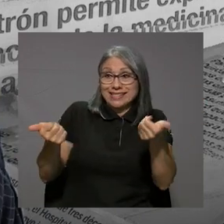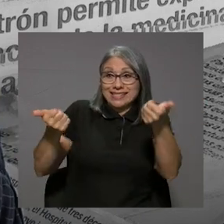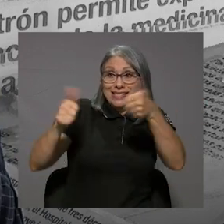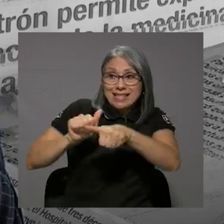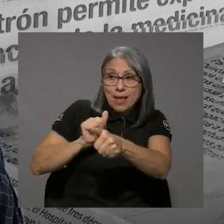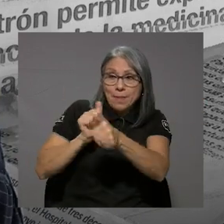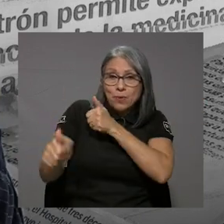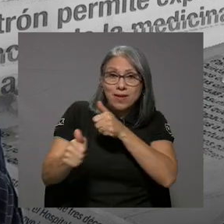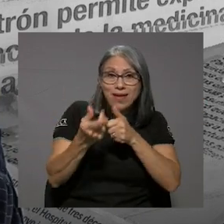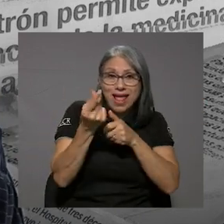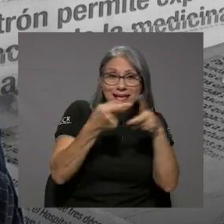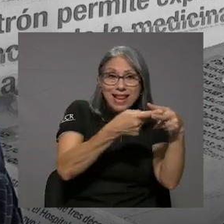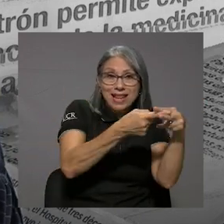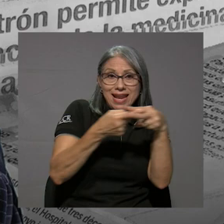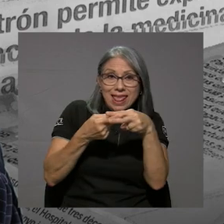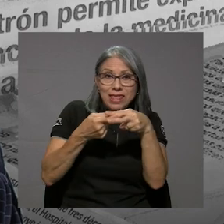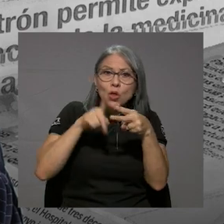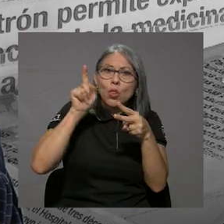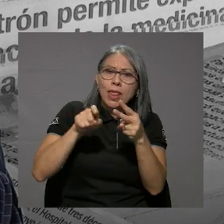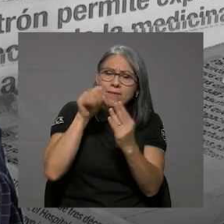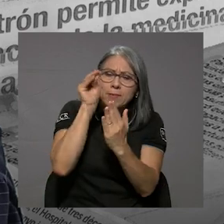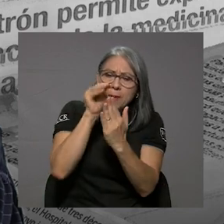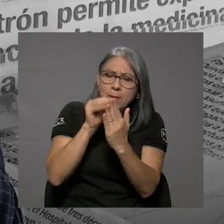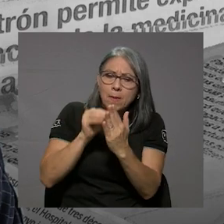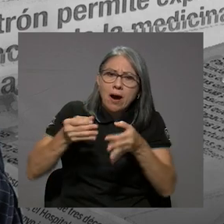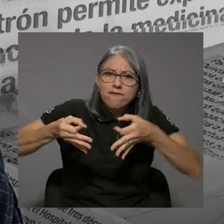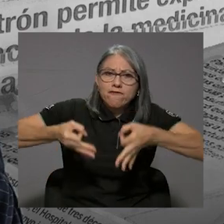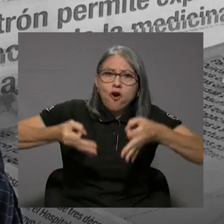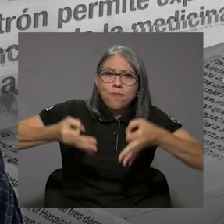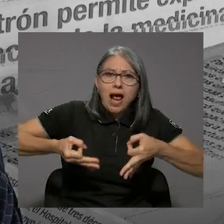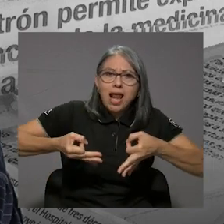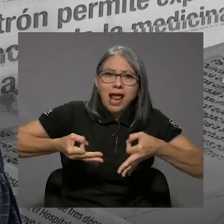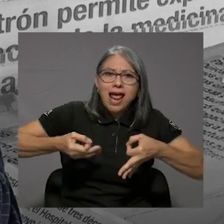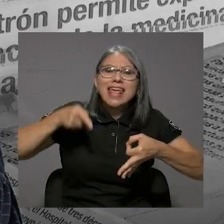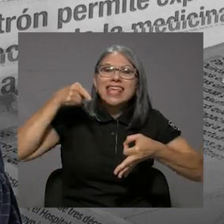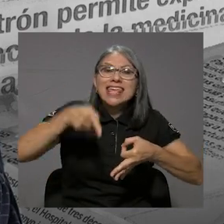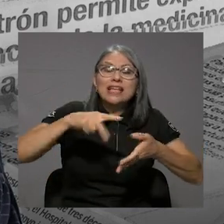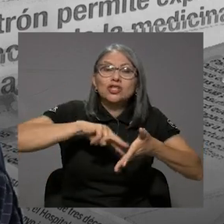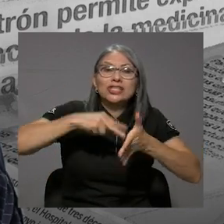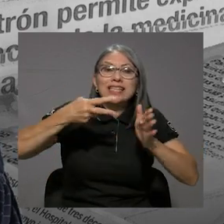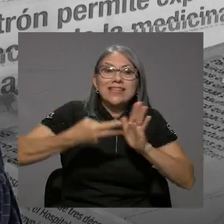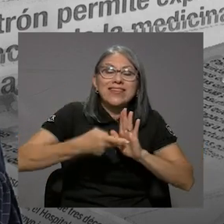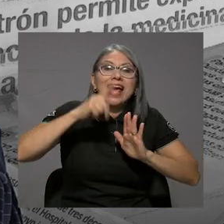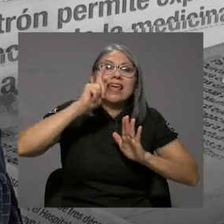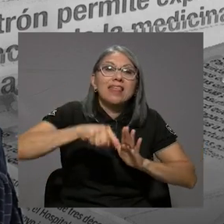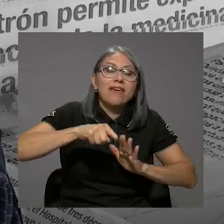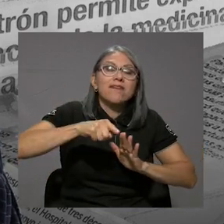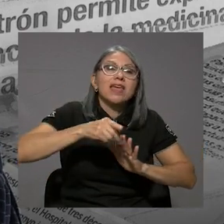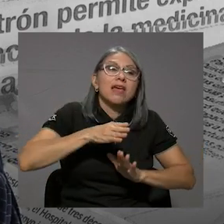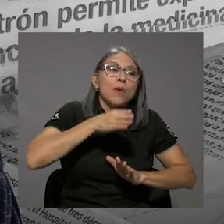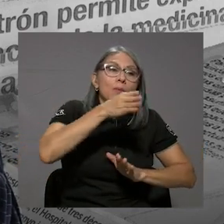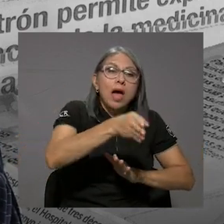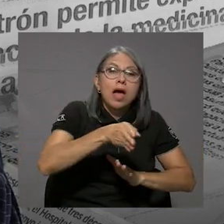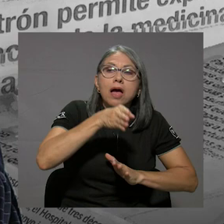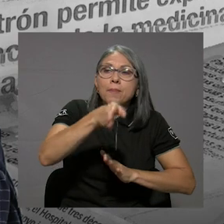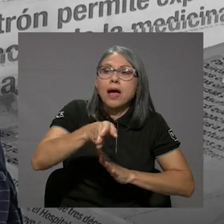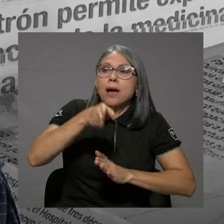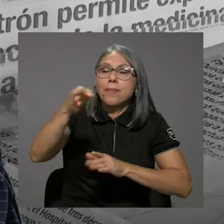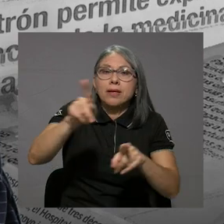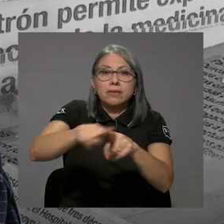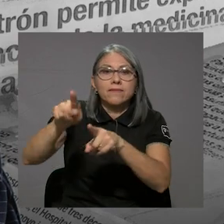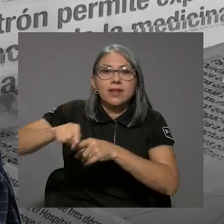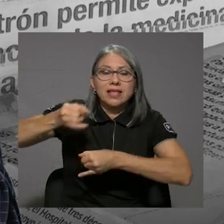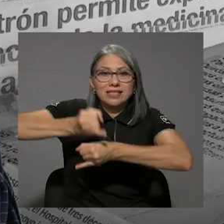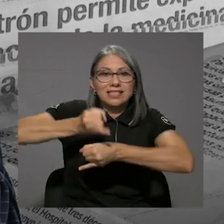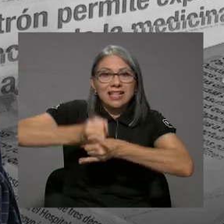crédito, hay que formalizar el crédito y esta formalización implica llevarlo a diferentes instancias, que